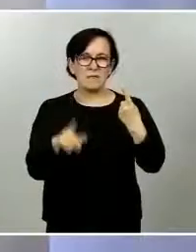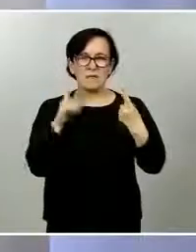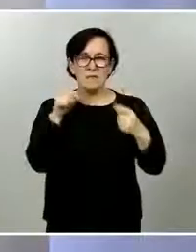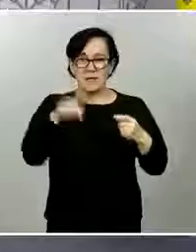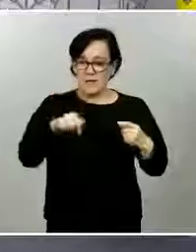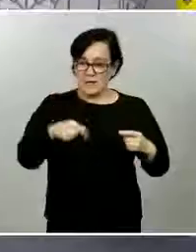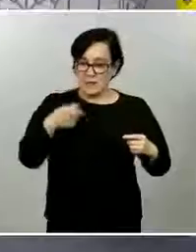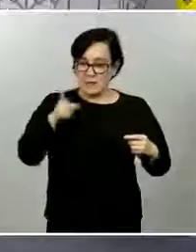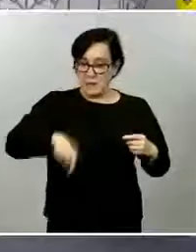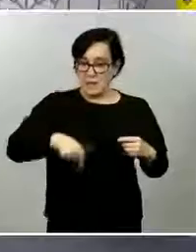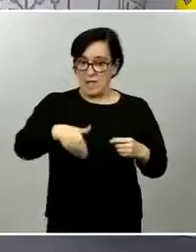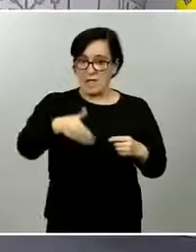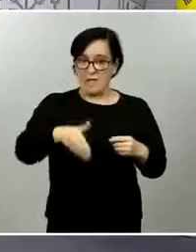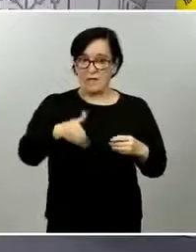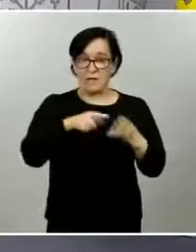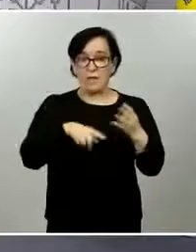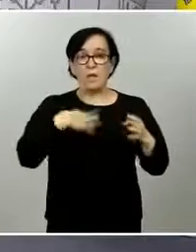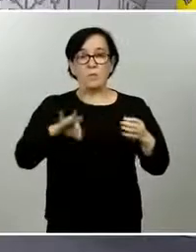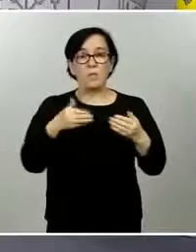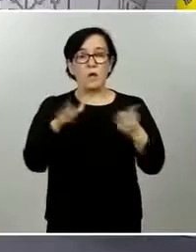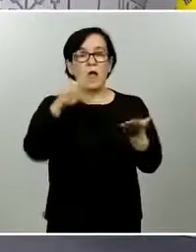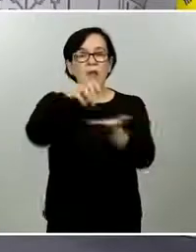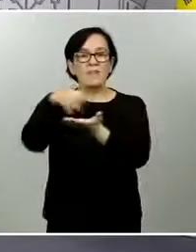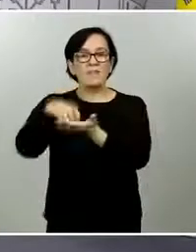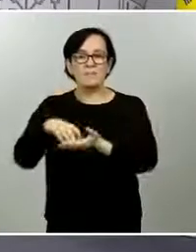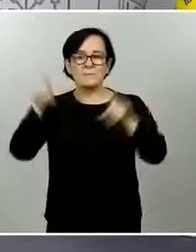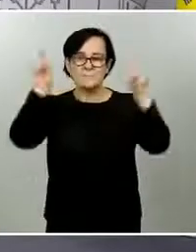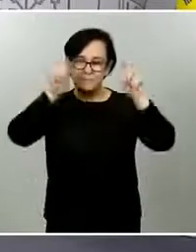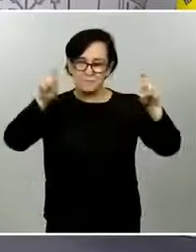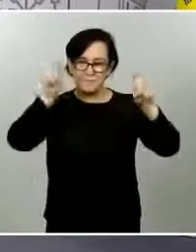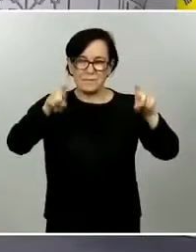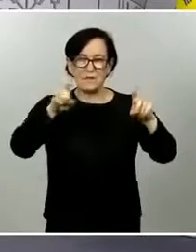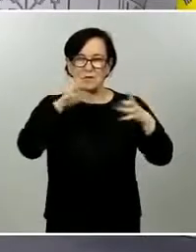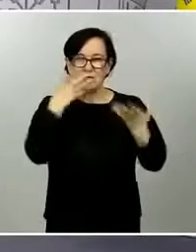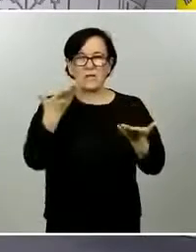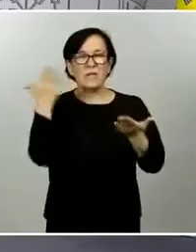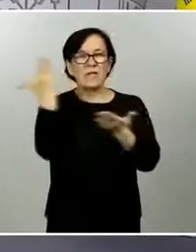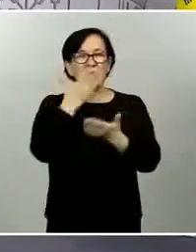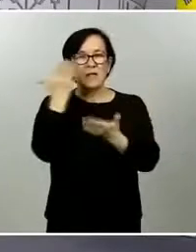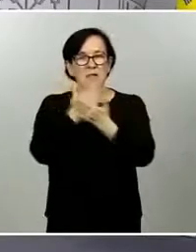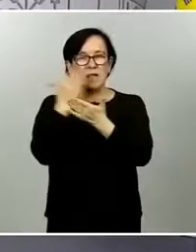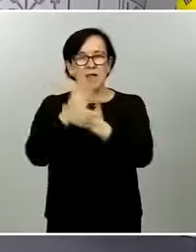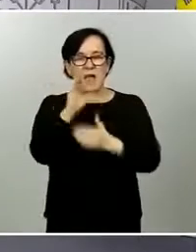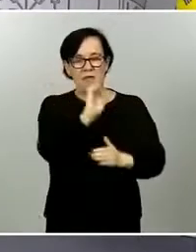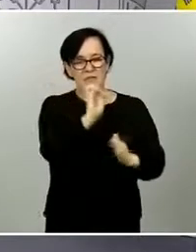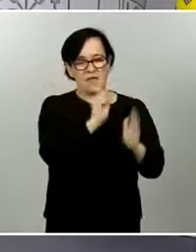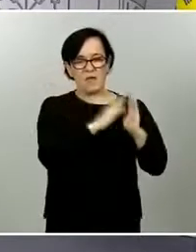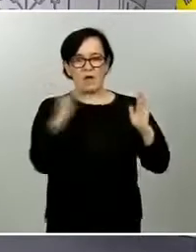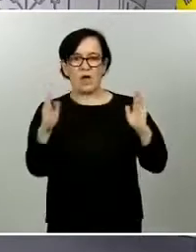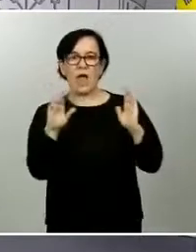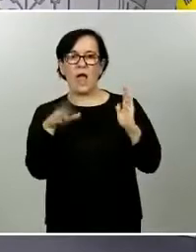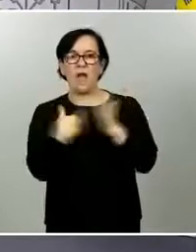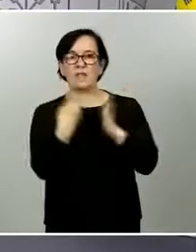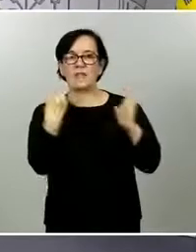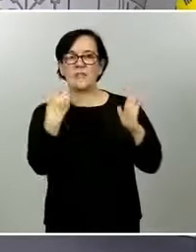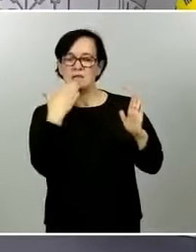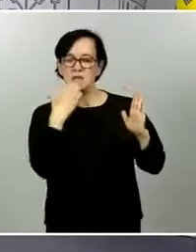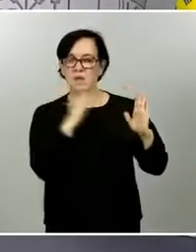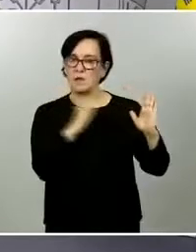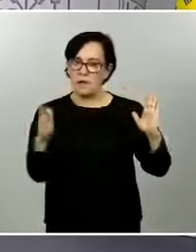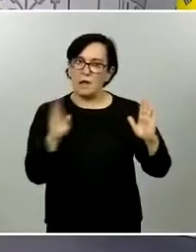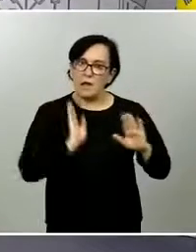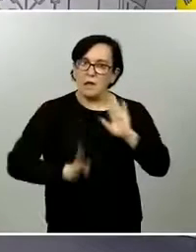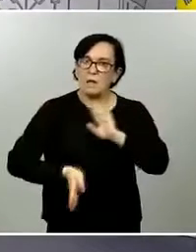día en cabo voy a lanzar tres preguntas la primera es se estima que a finales de este mes